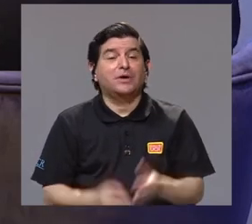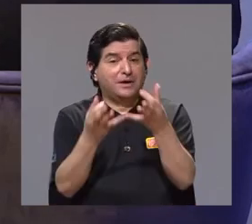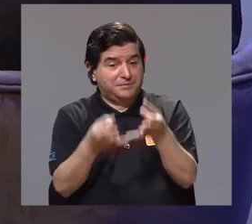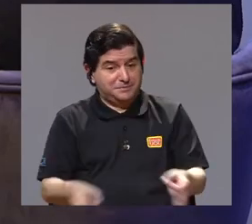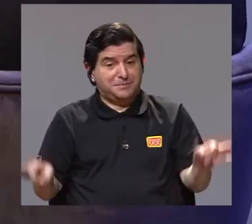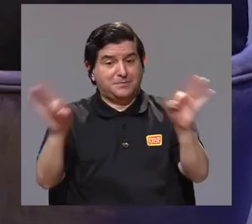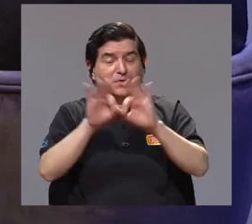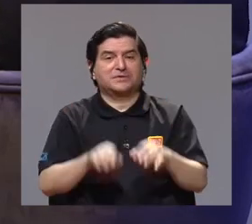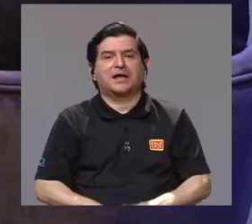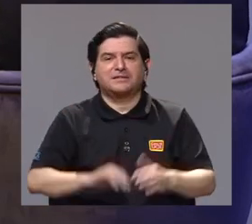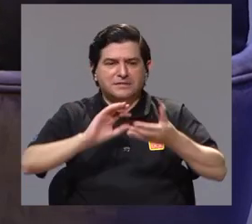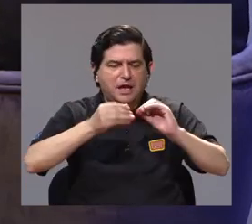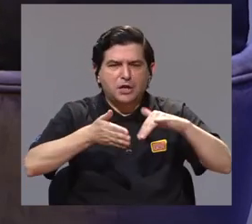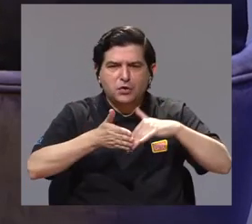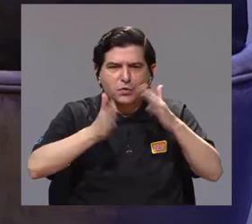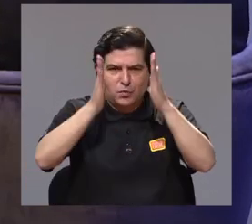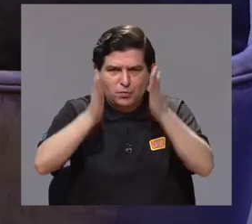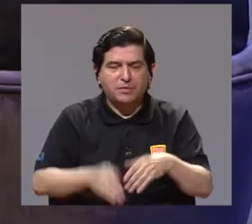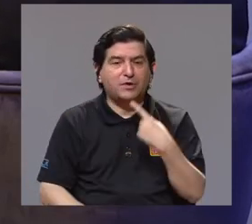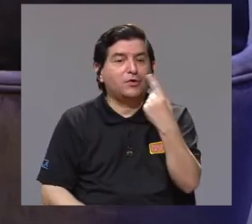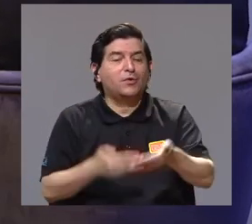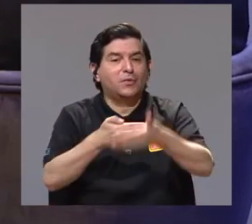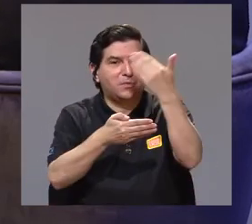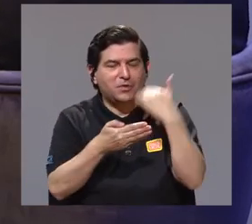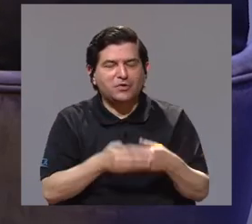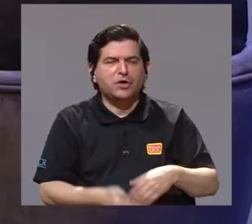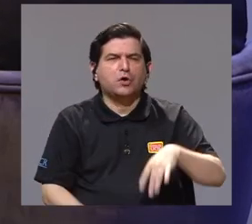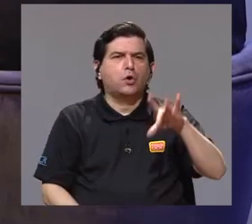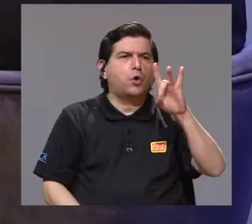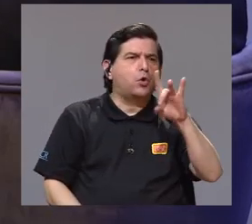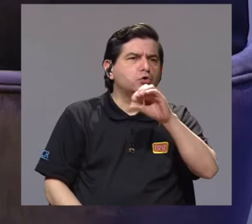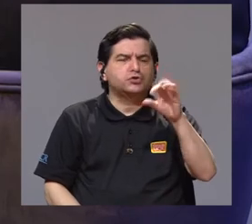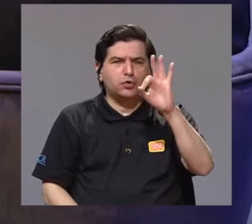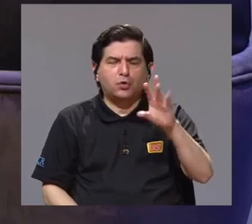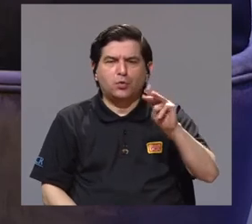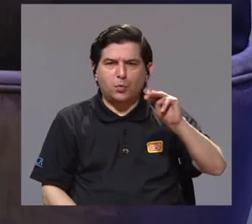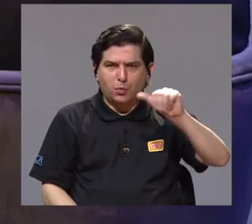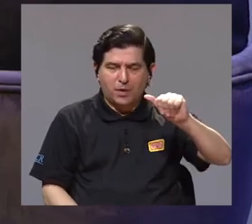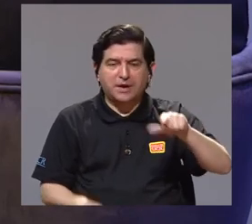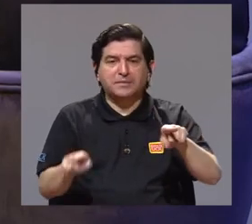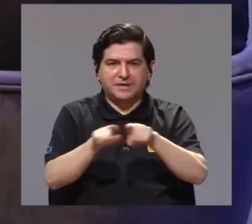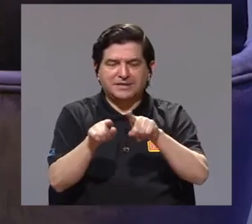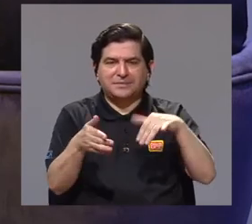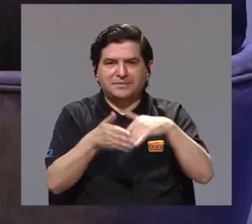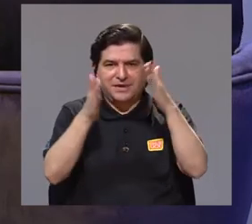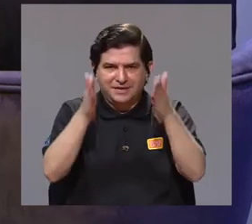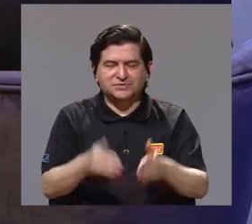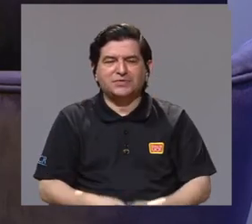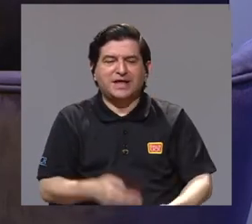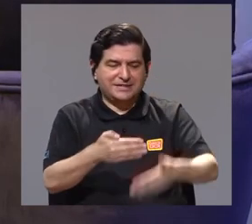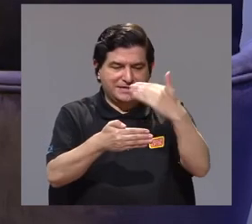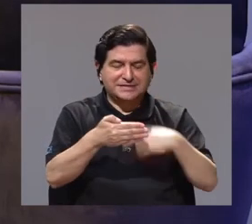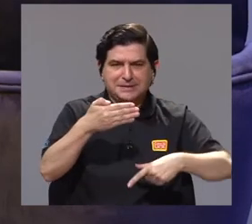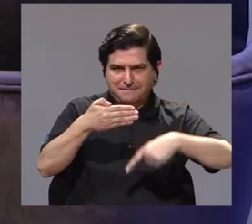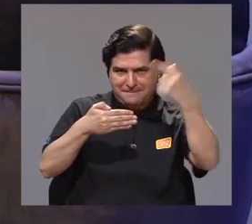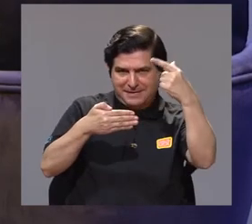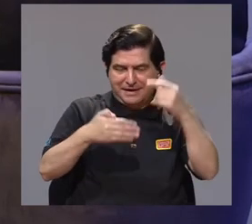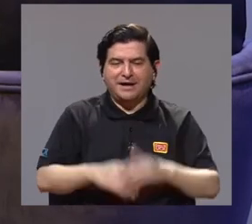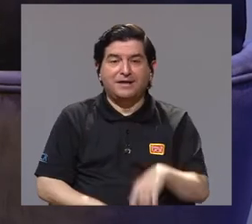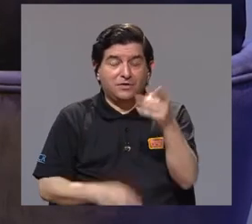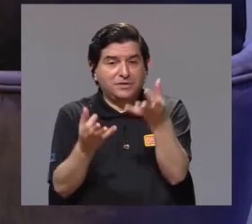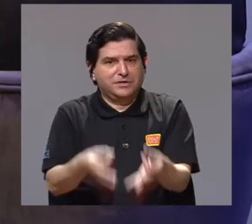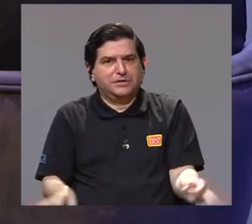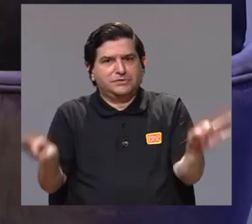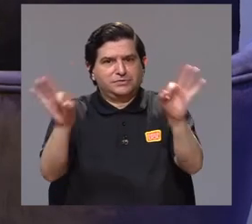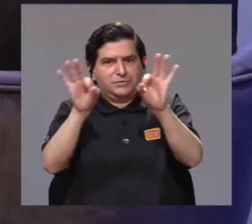es muy destacable es la cantidad de estudiantes tal y como usted lo mencionó ocho, nueve de maestría pero también estudiantes de pergrado